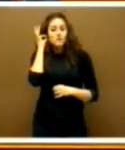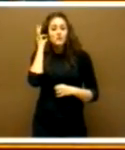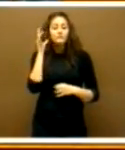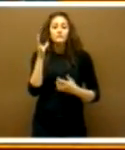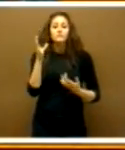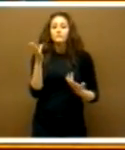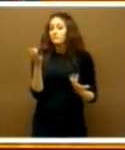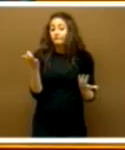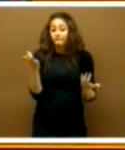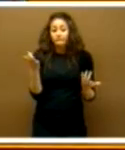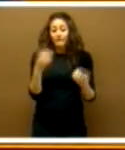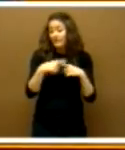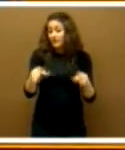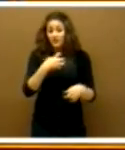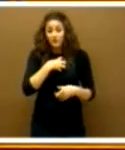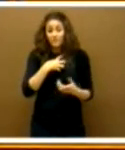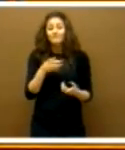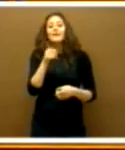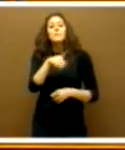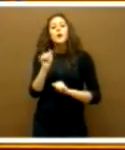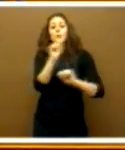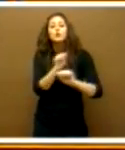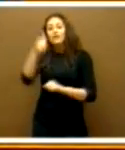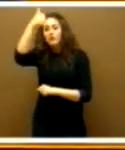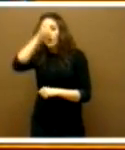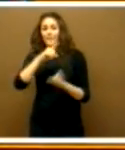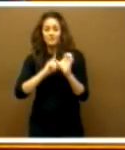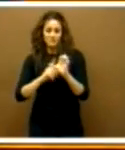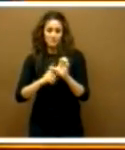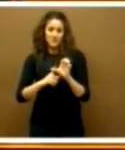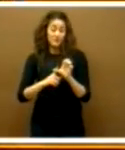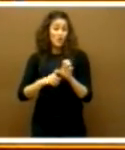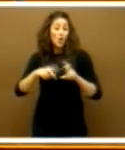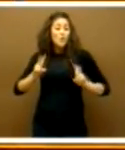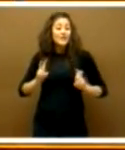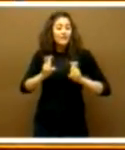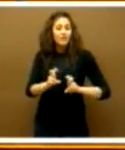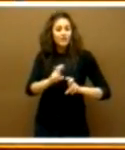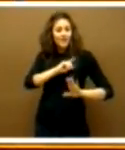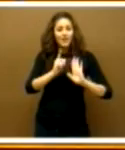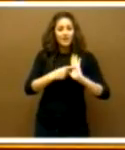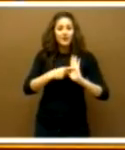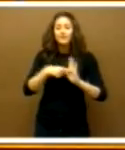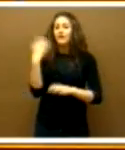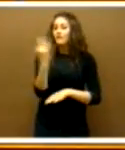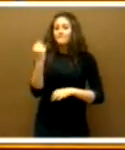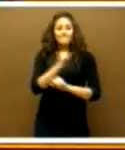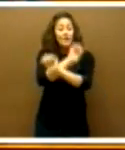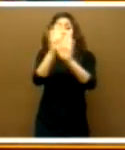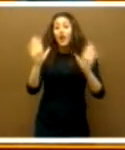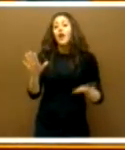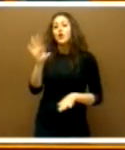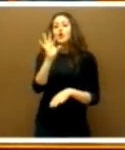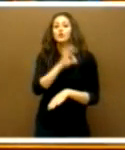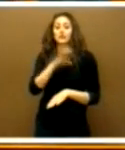como no podía ser de otra manera, pero también de protección al hombre extremeño. Una iniciativa legislativa popular que tiene que quedar muy claro, señora